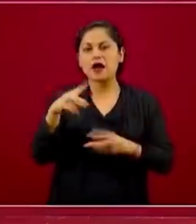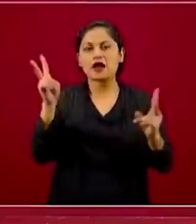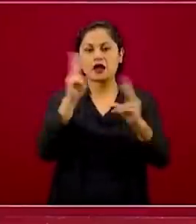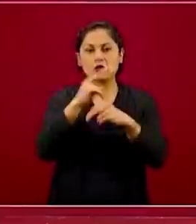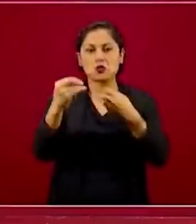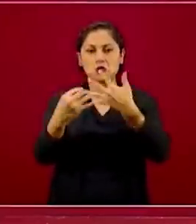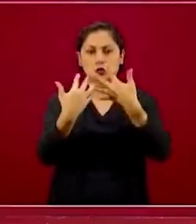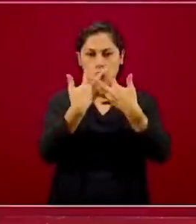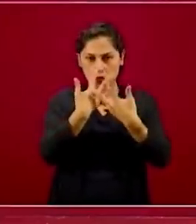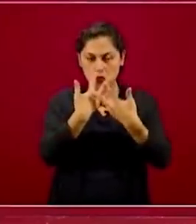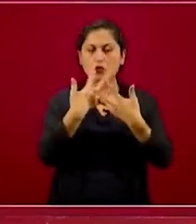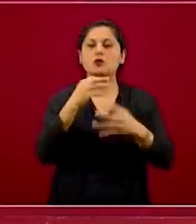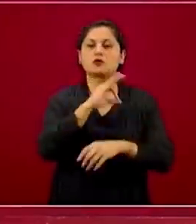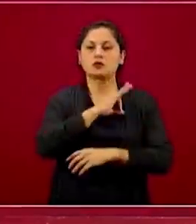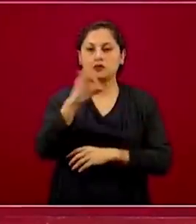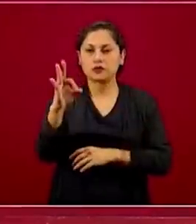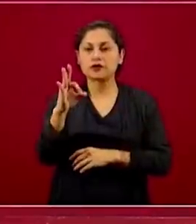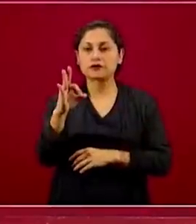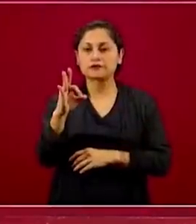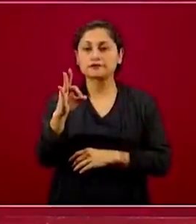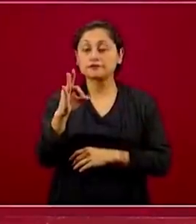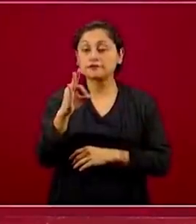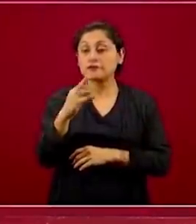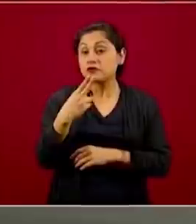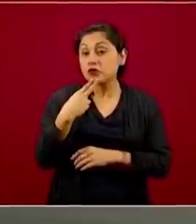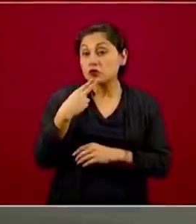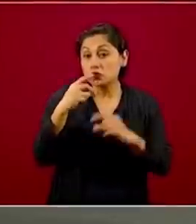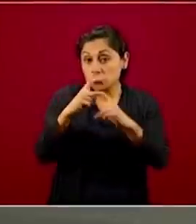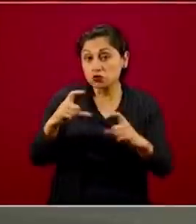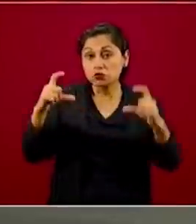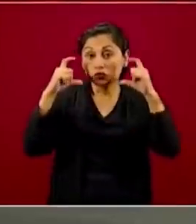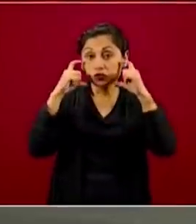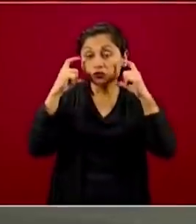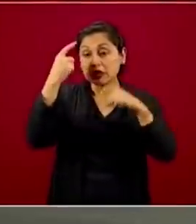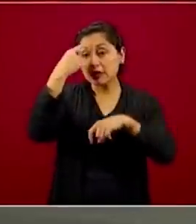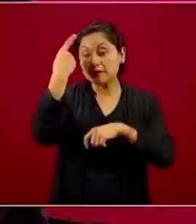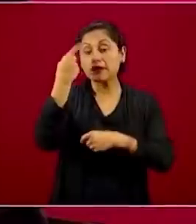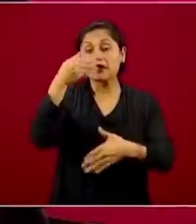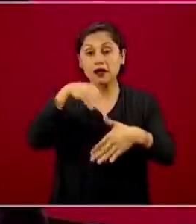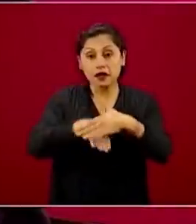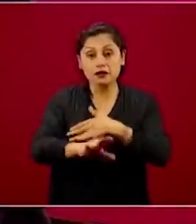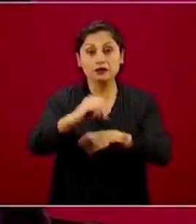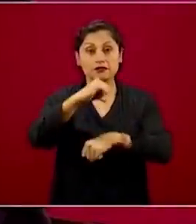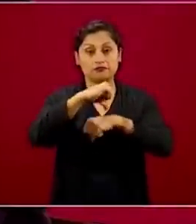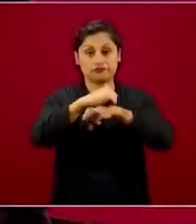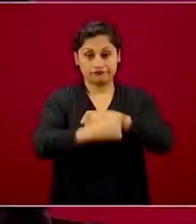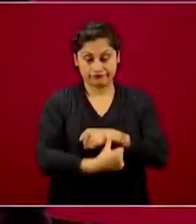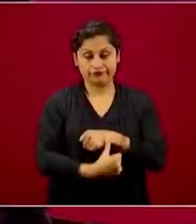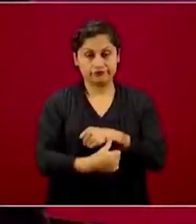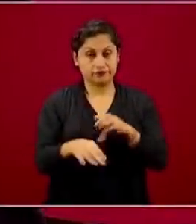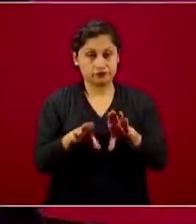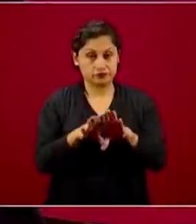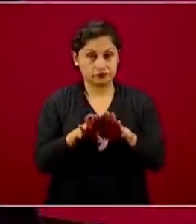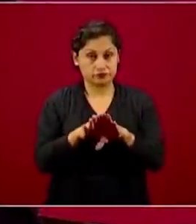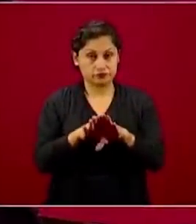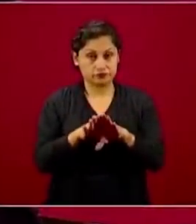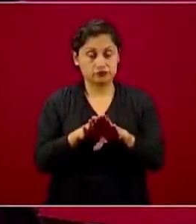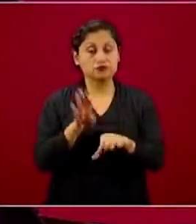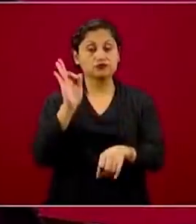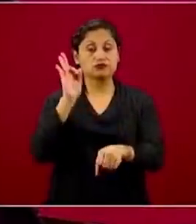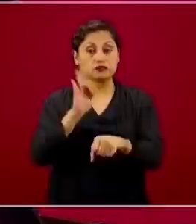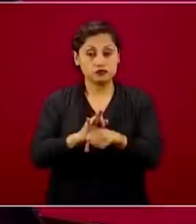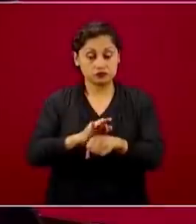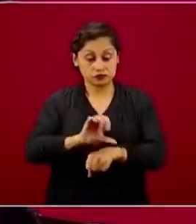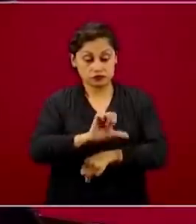se usa primariamente en los equipos quirúrgicos para proteger a la